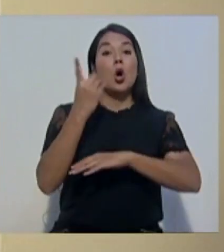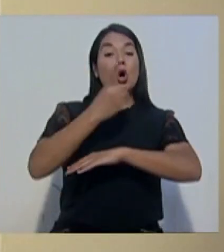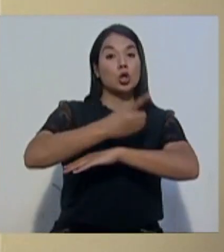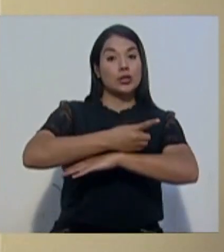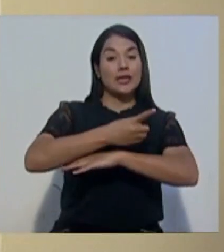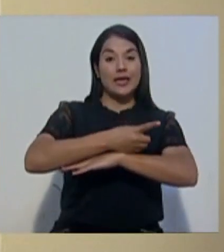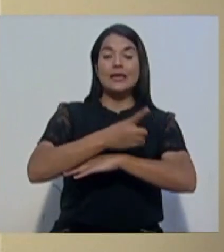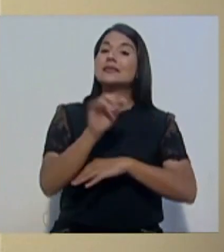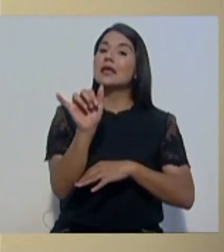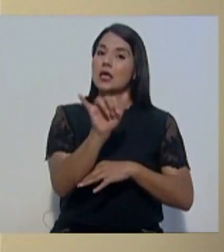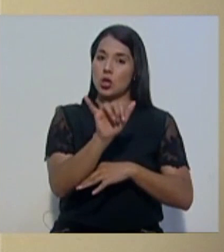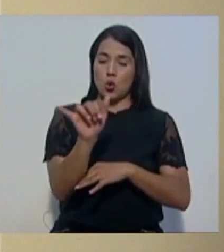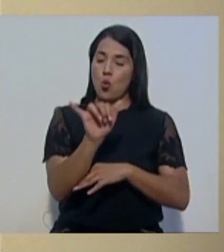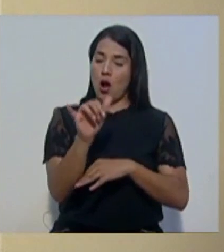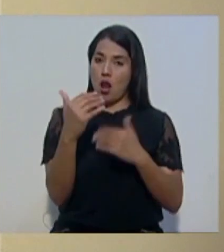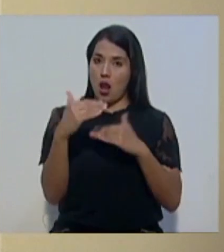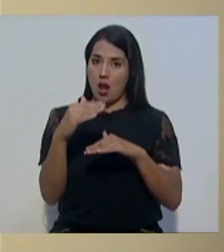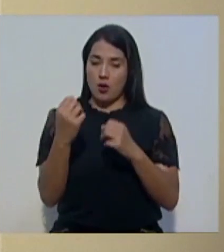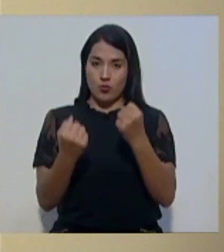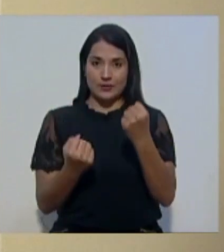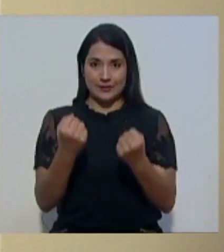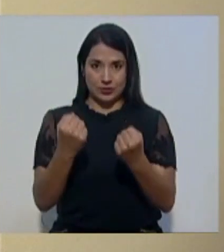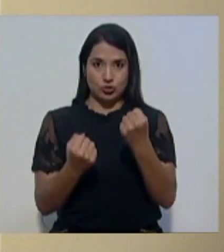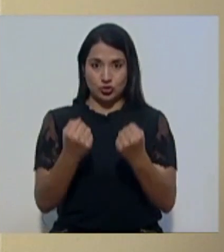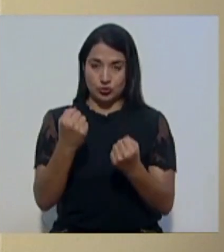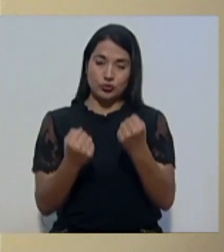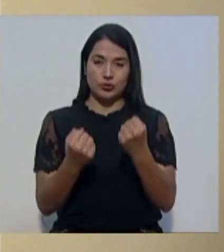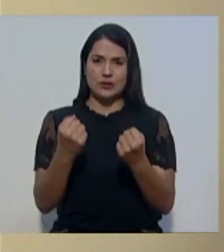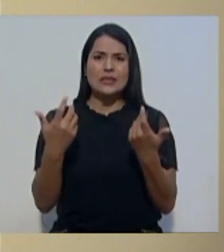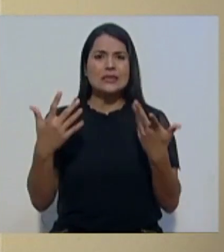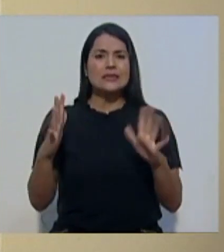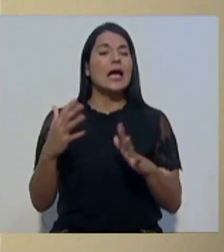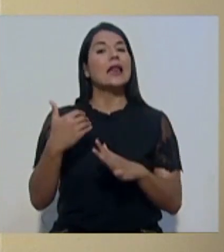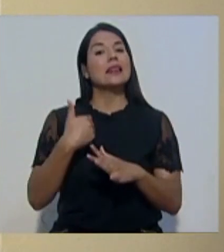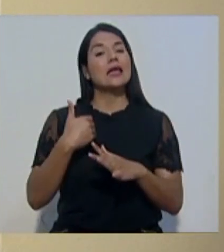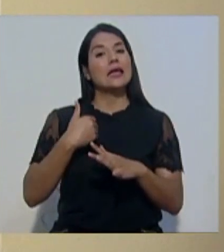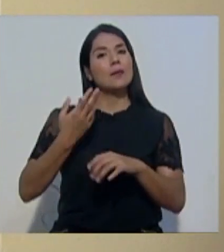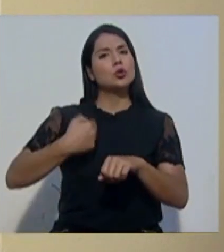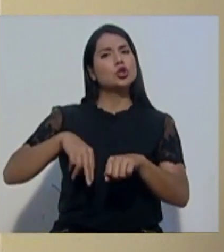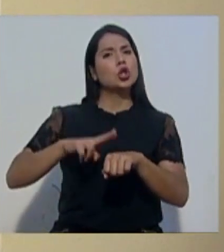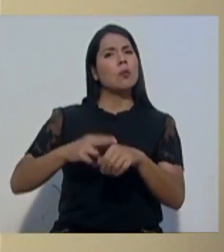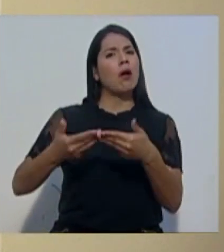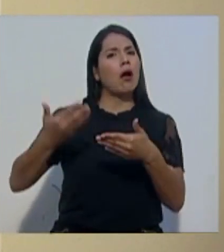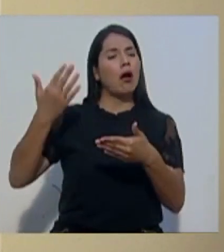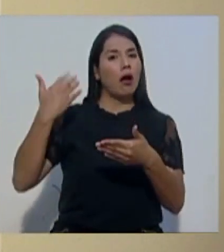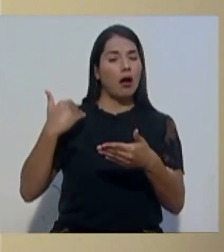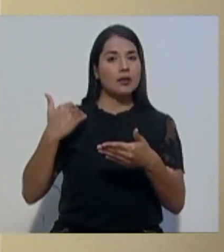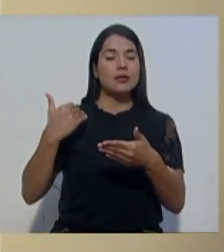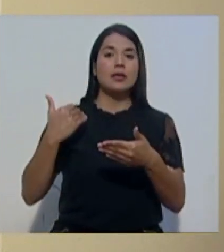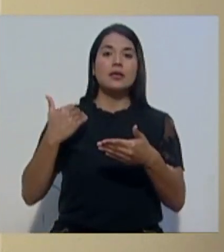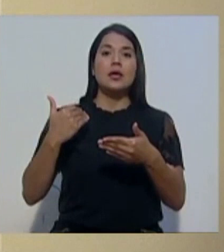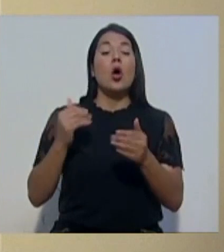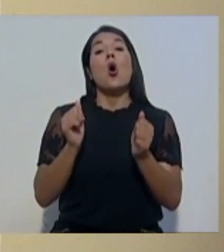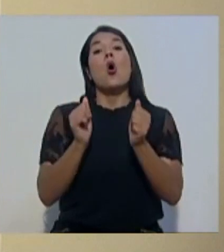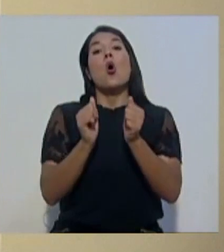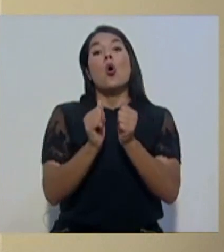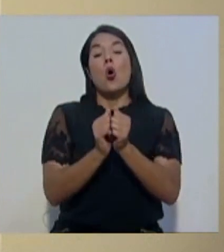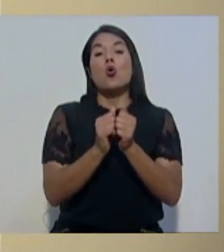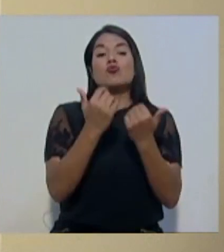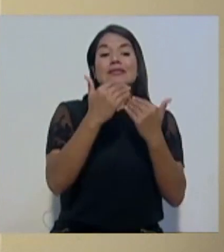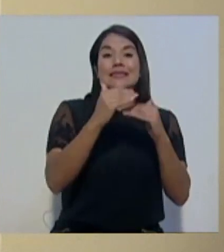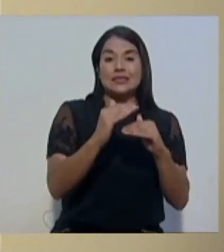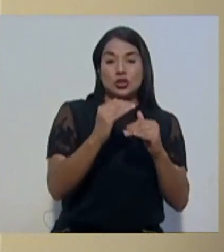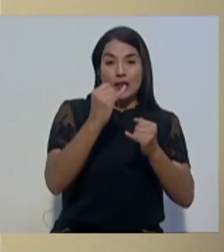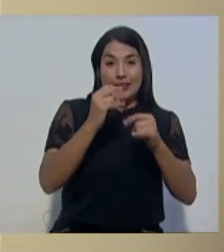serán igual a la restricción vehicular que teníamos normalmente con restricción de placas por día